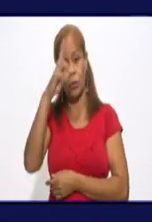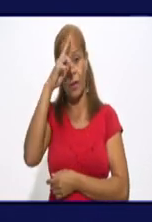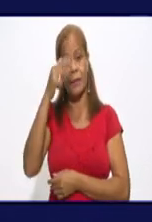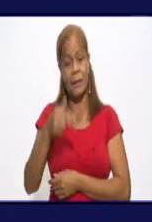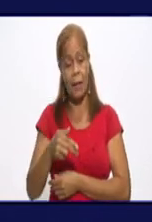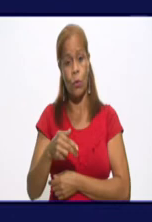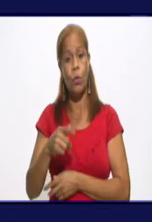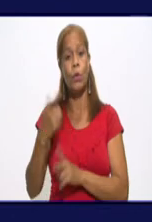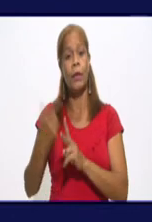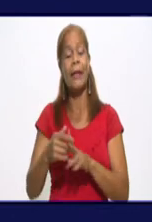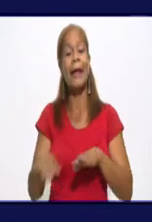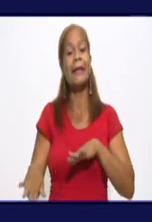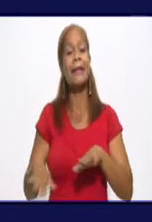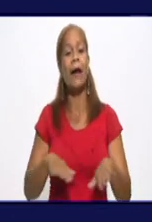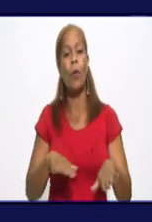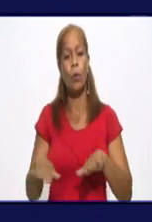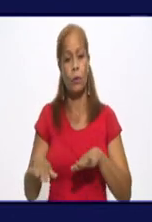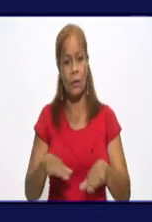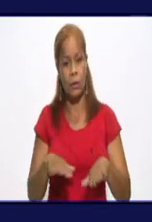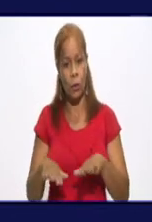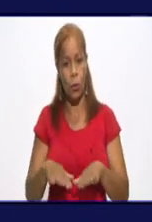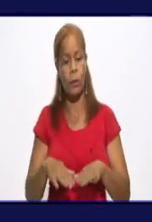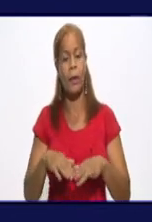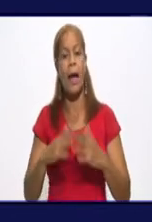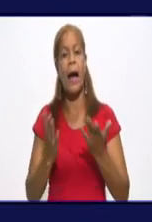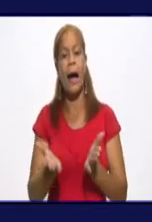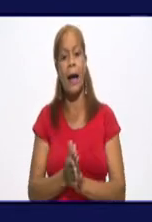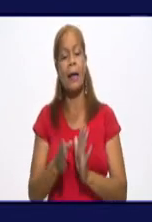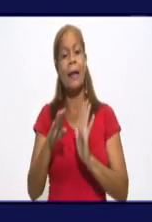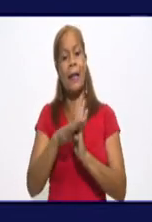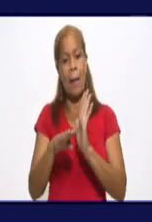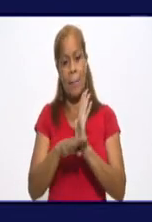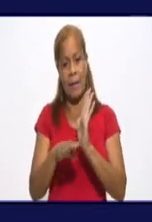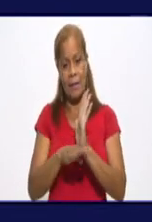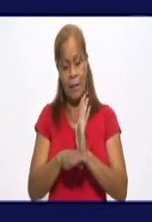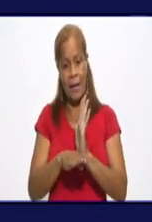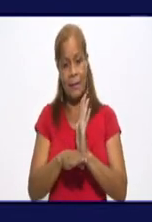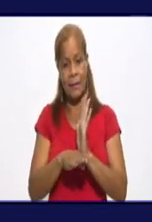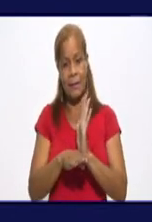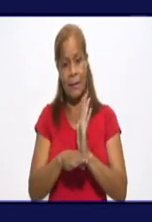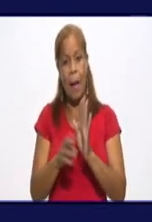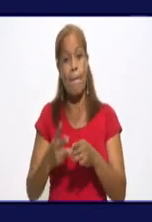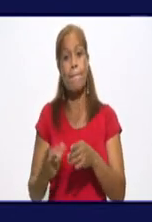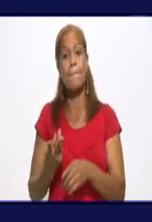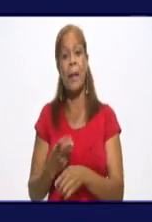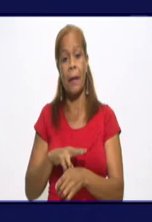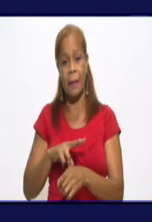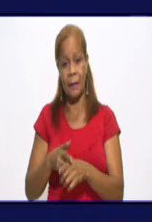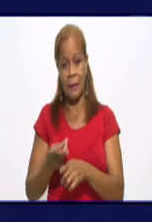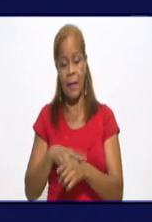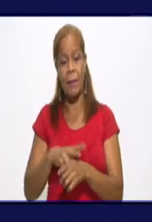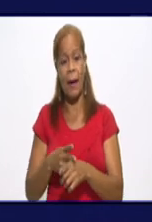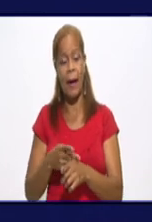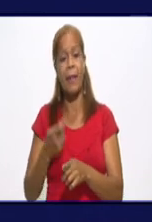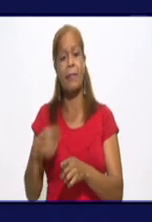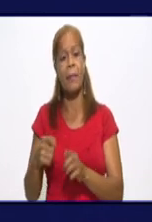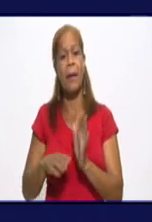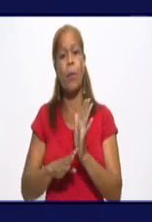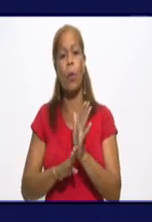esas condiciones el sector de la salud no renunciado a las medidas preventivas. Tenemos que seguir trabajando en la calidad de las